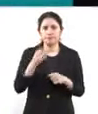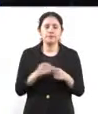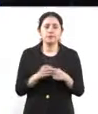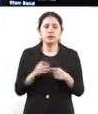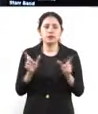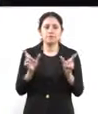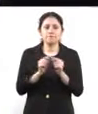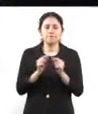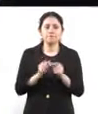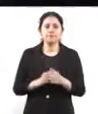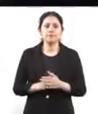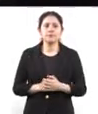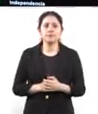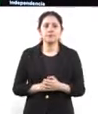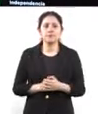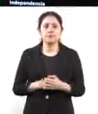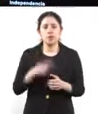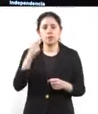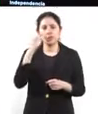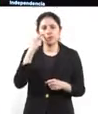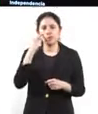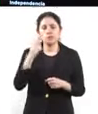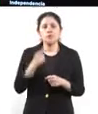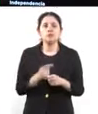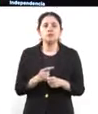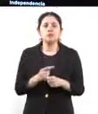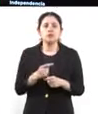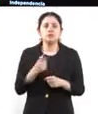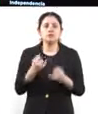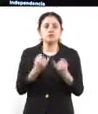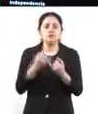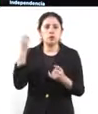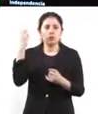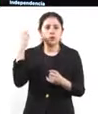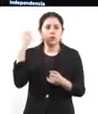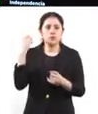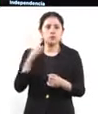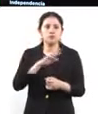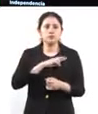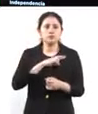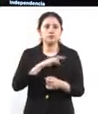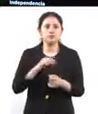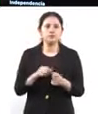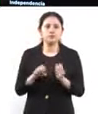vamos a poner un evento privado, digamos Iron Maiden, ¿no?